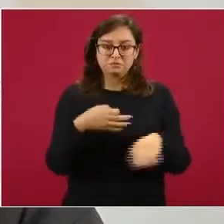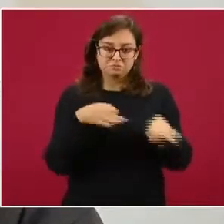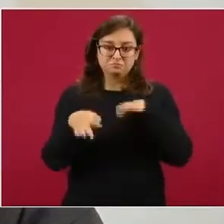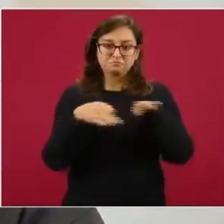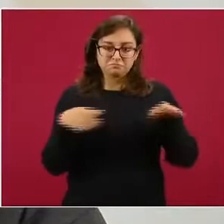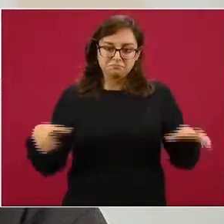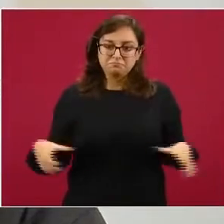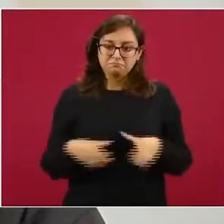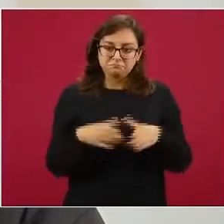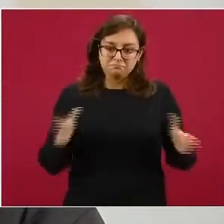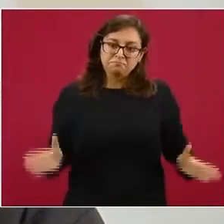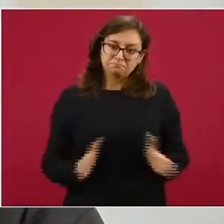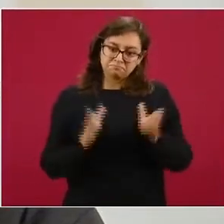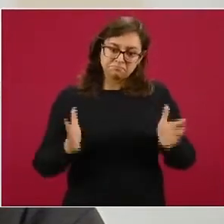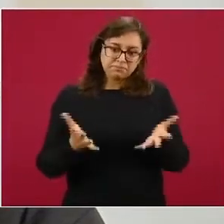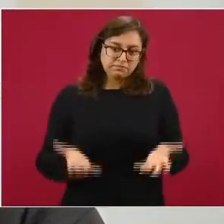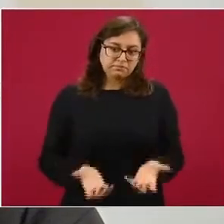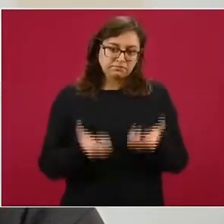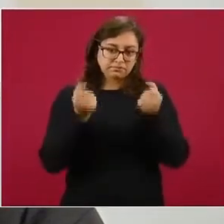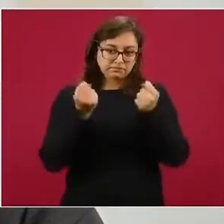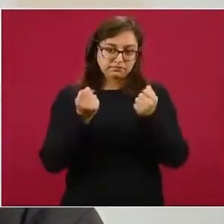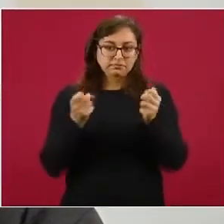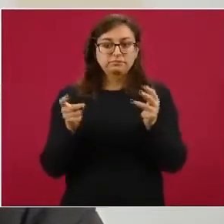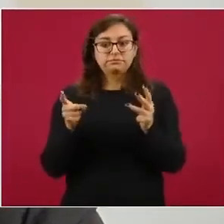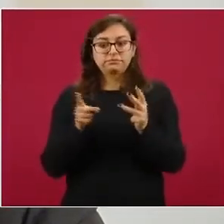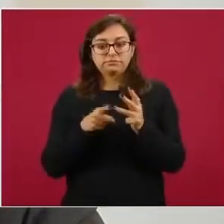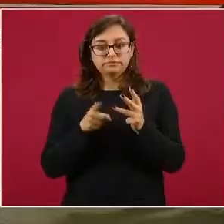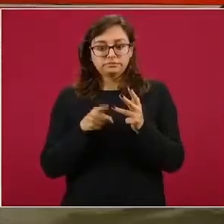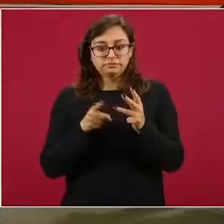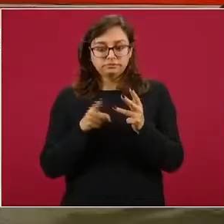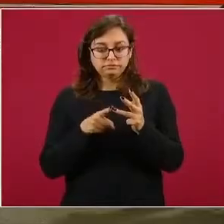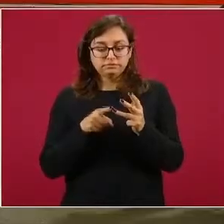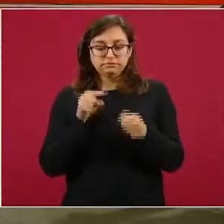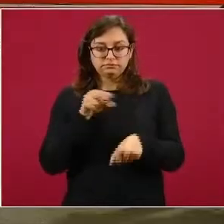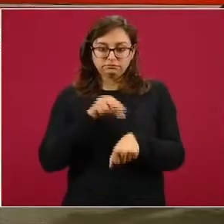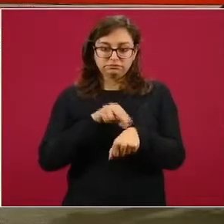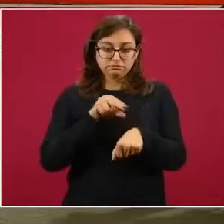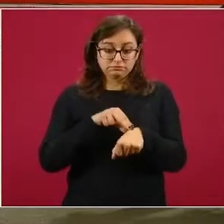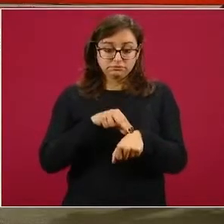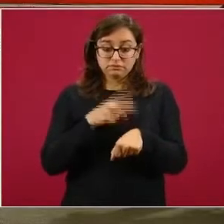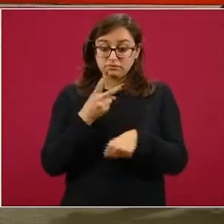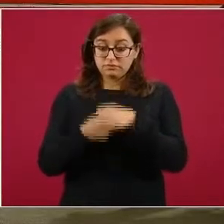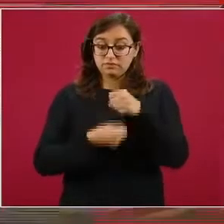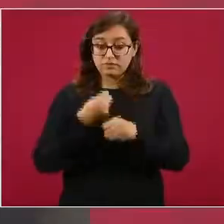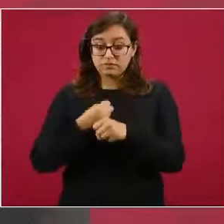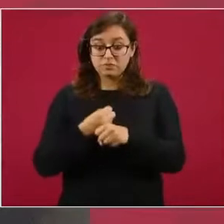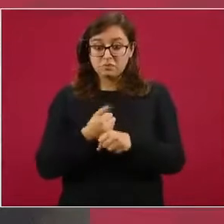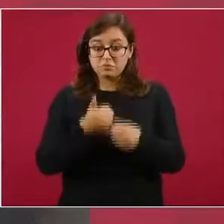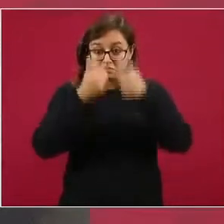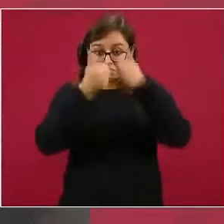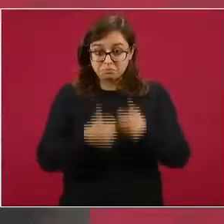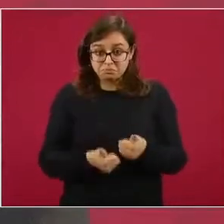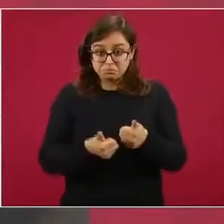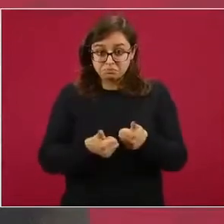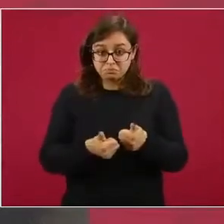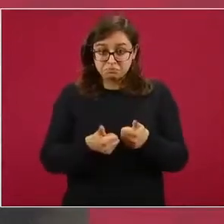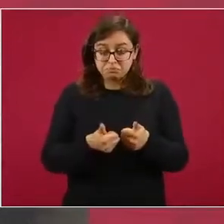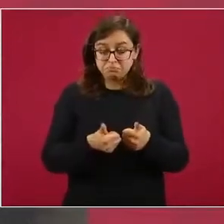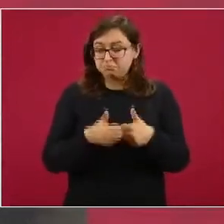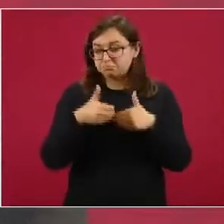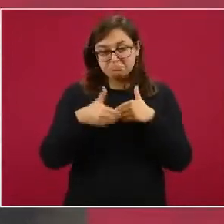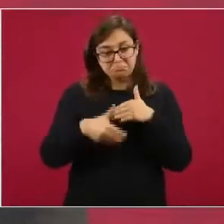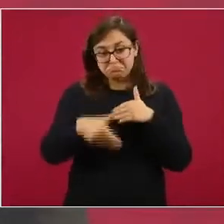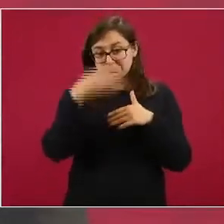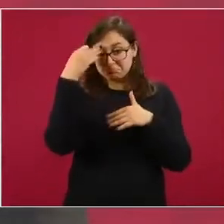comunitario. Y el tercero es que si el médico decide quedarse más de dos años, ingresa al